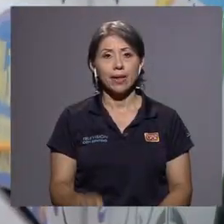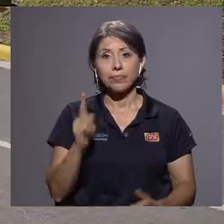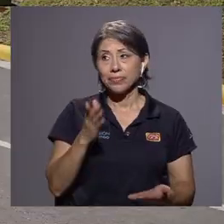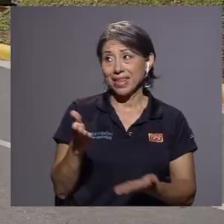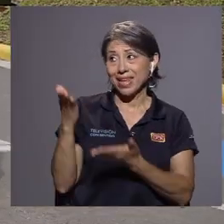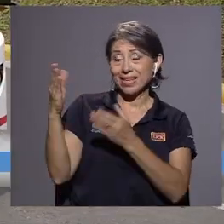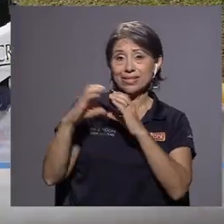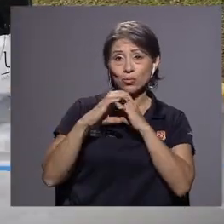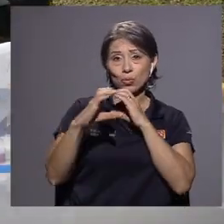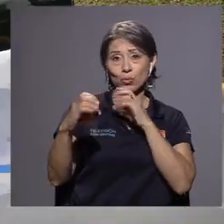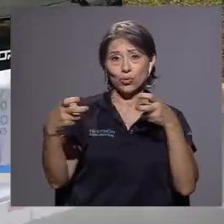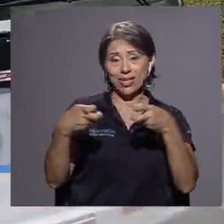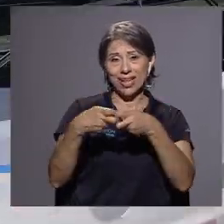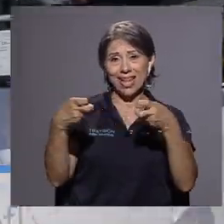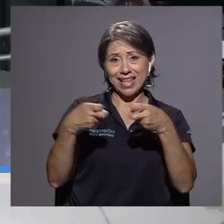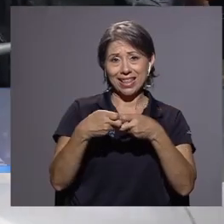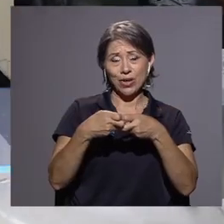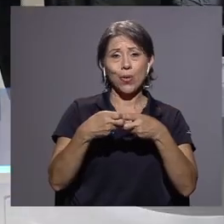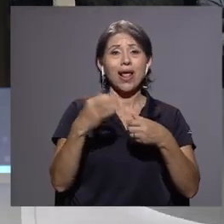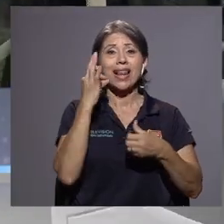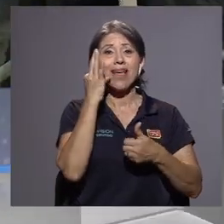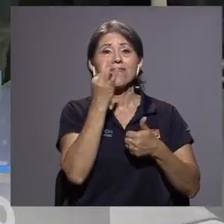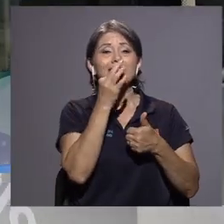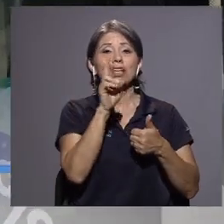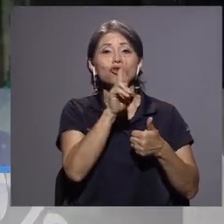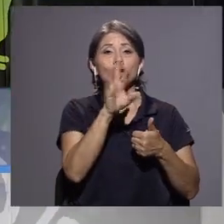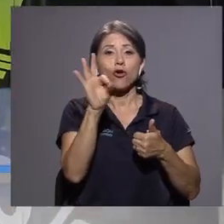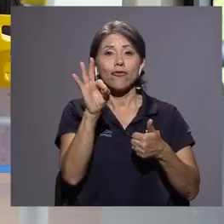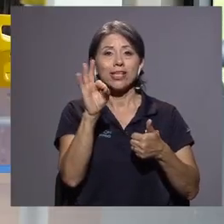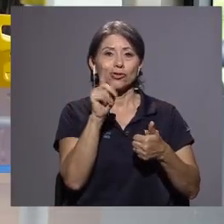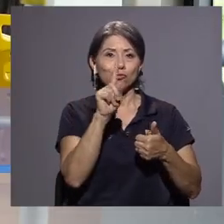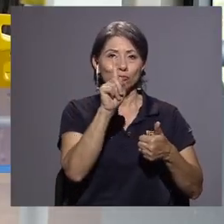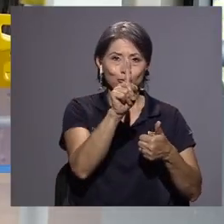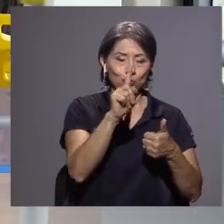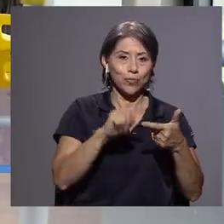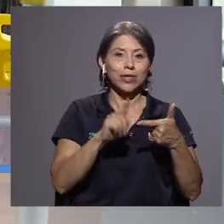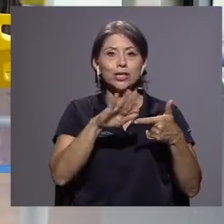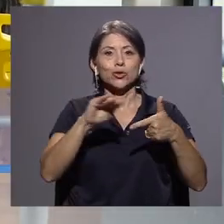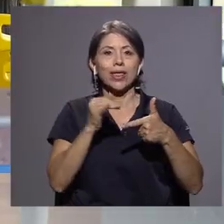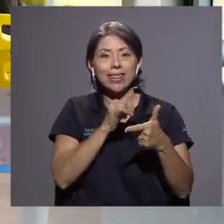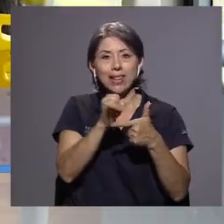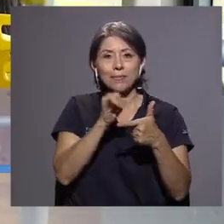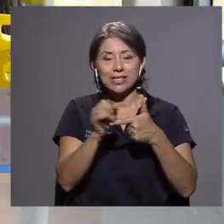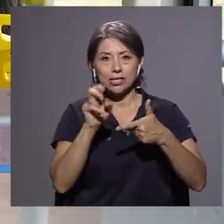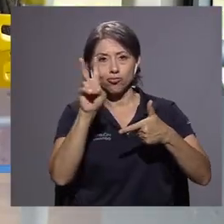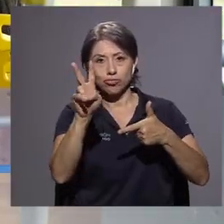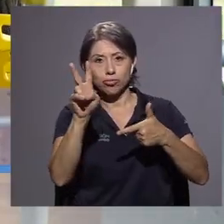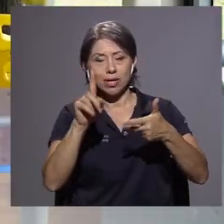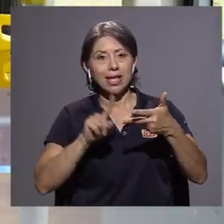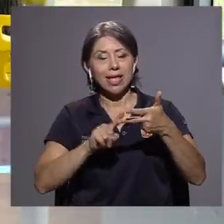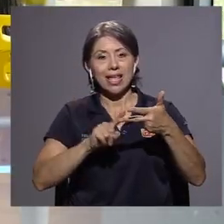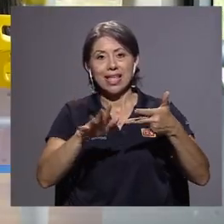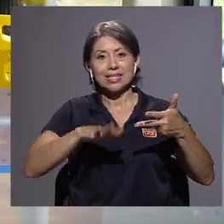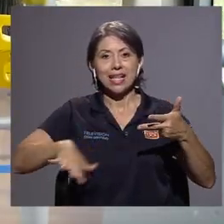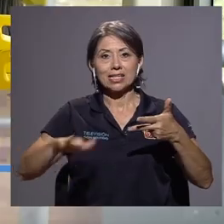Este autobús eléctrico rondará las fincas de la Rodrigo Facio, la ciudad de la investigación y las instalaciones deportivas los meses